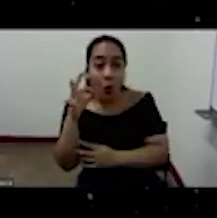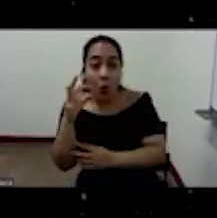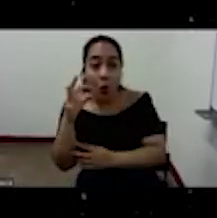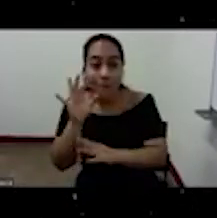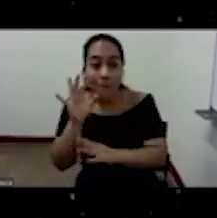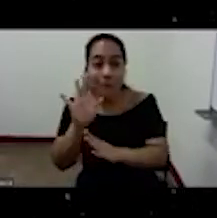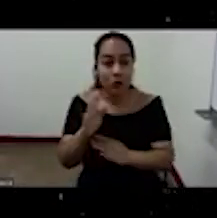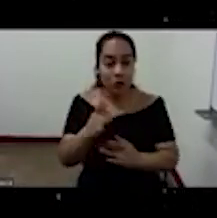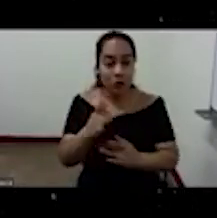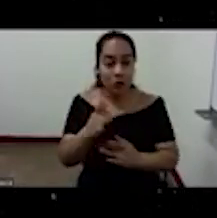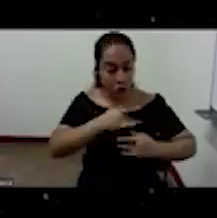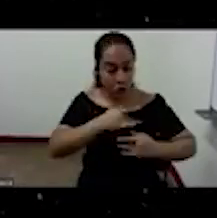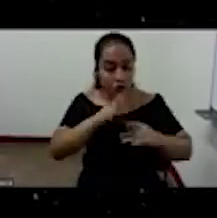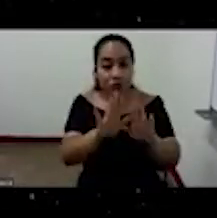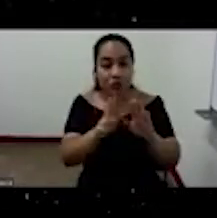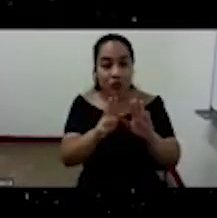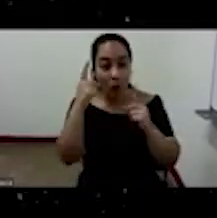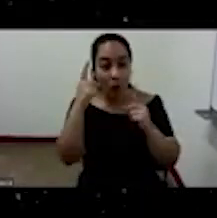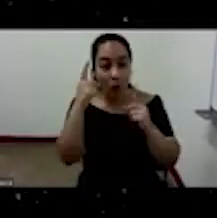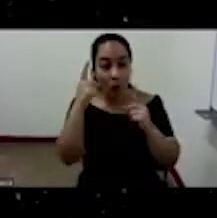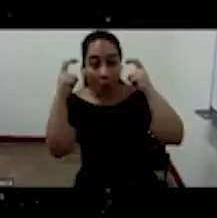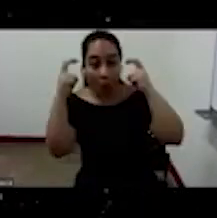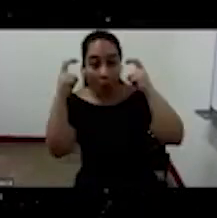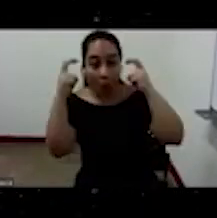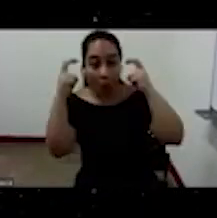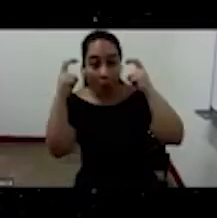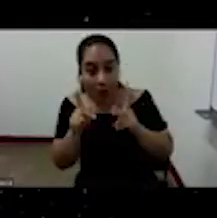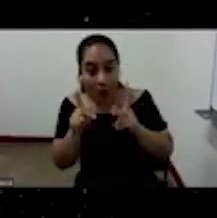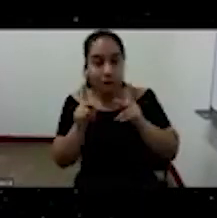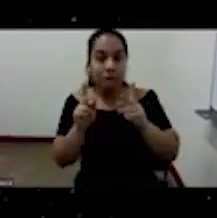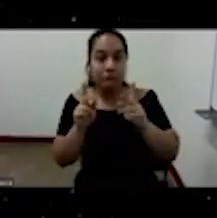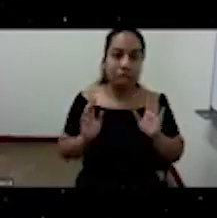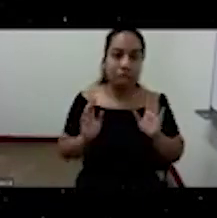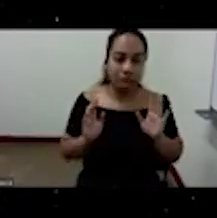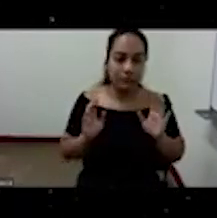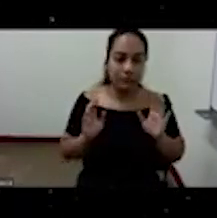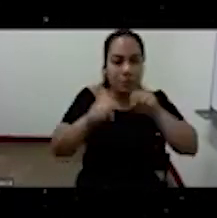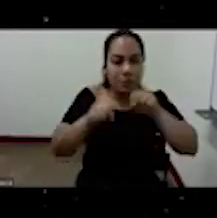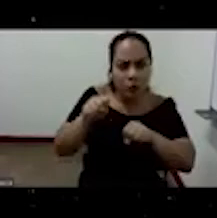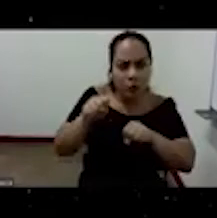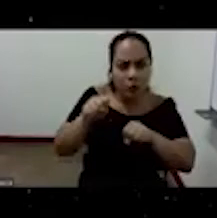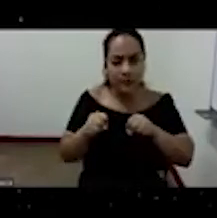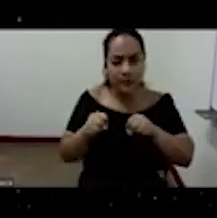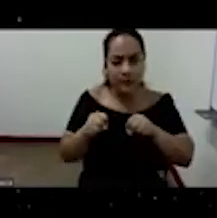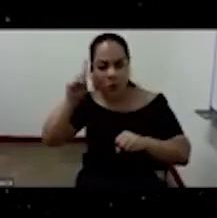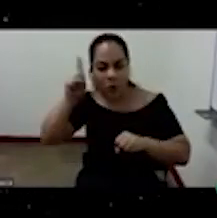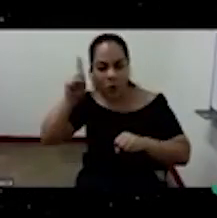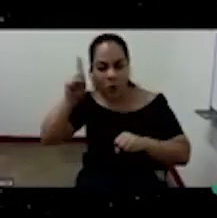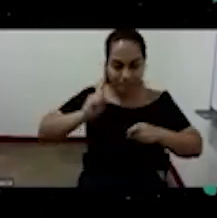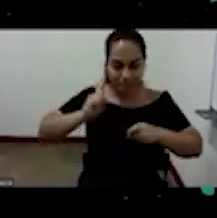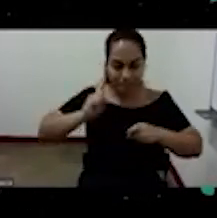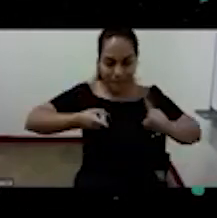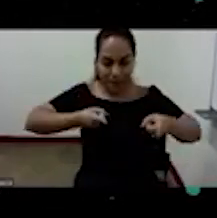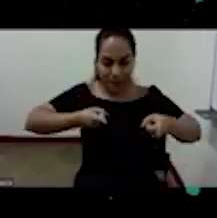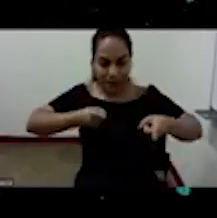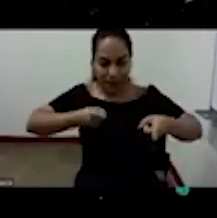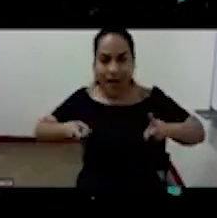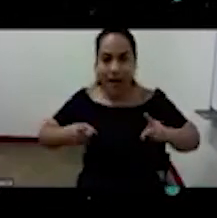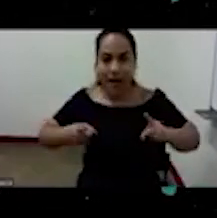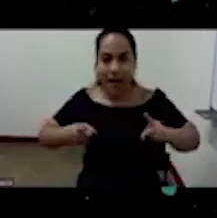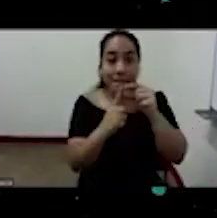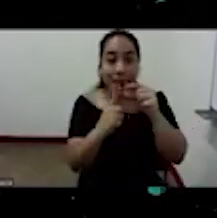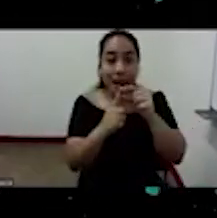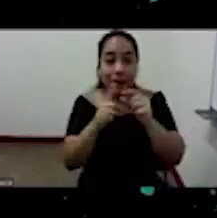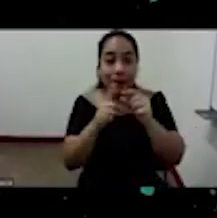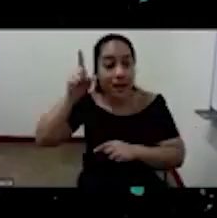conocimiento humano podían gobernar la palabra gobierno